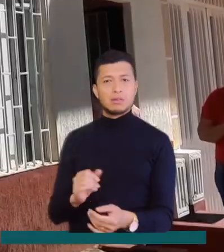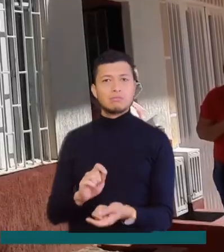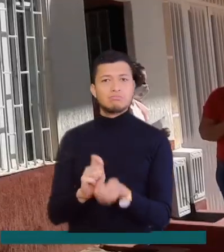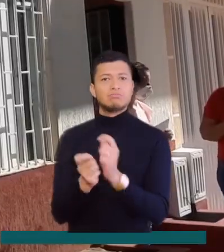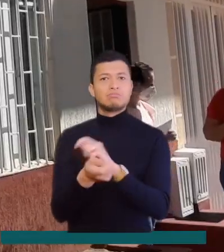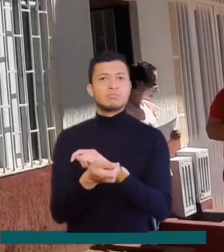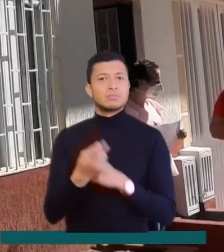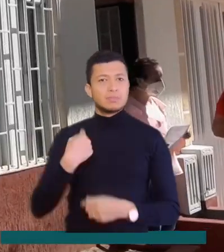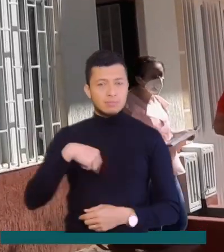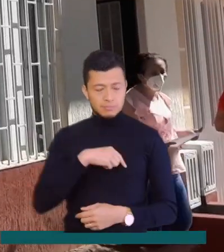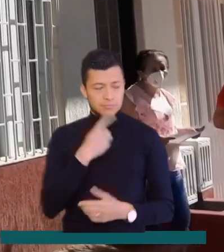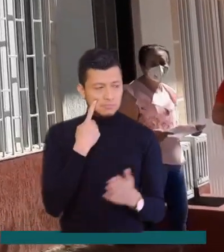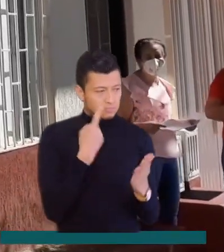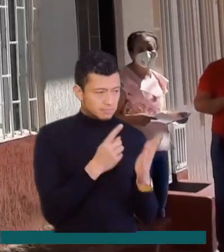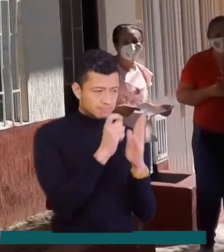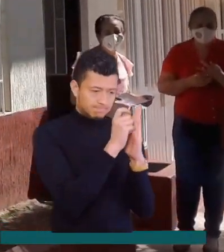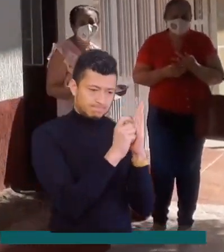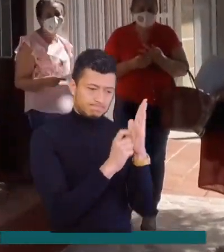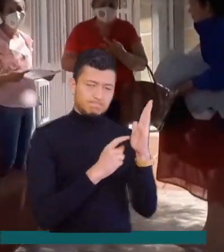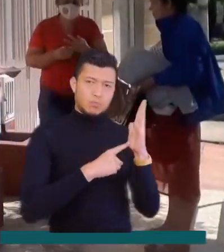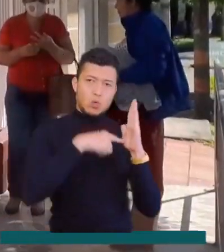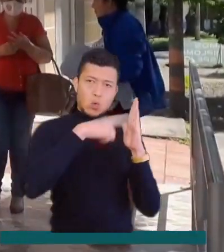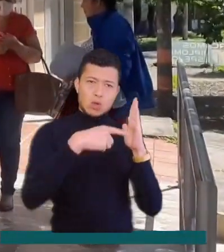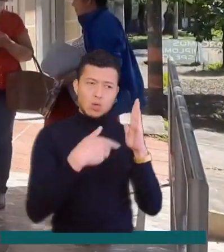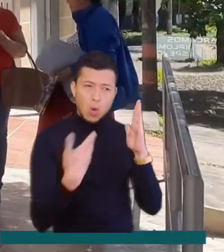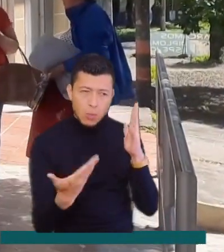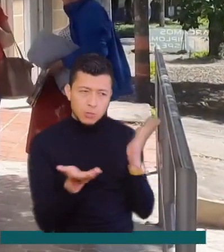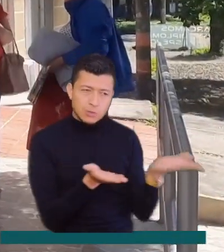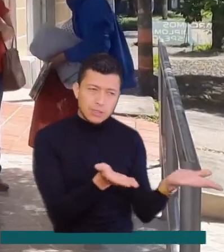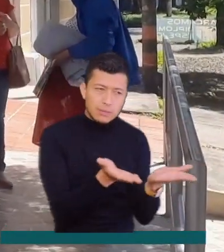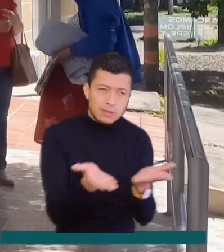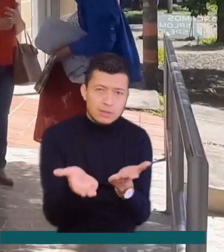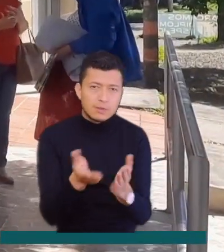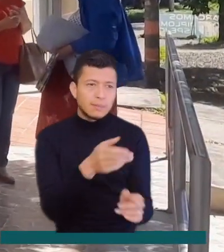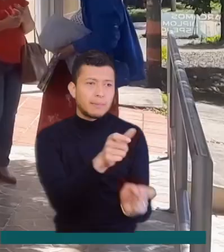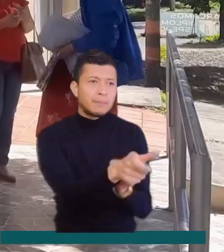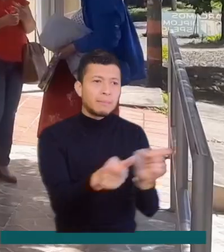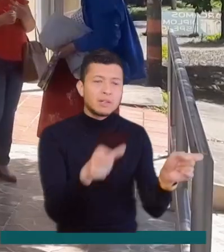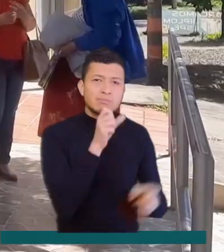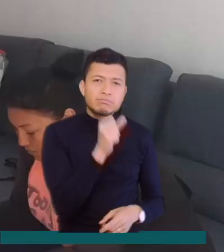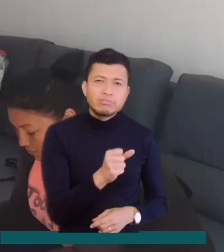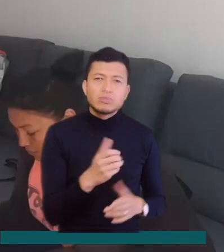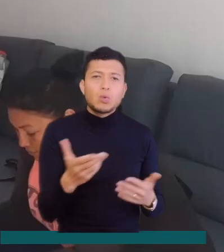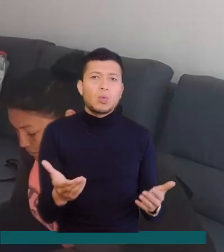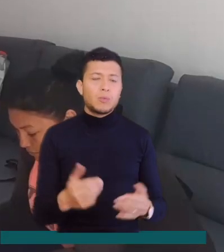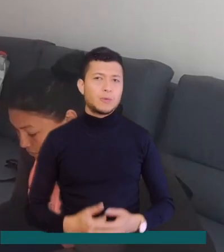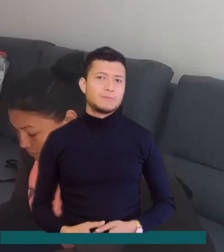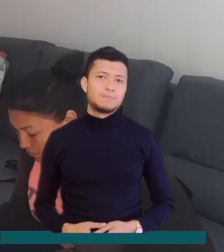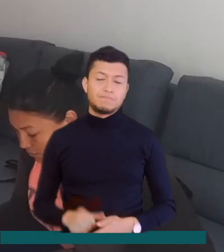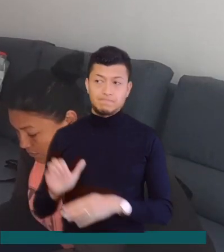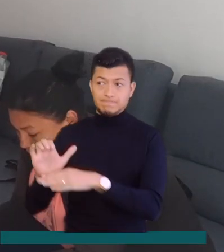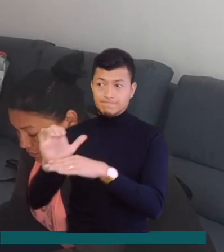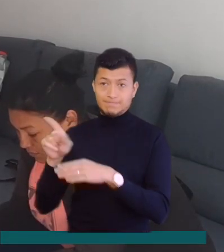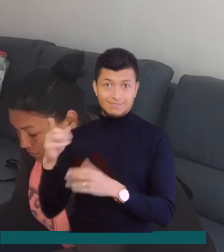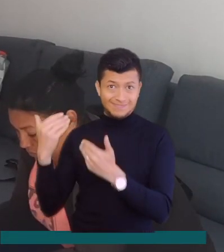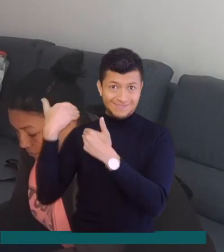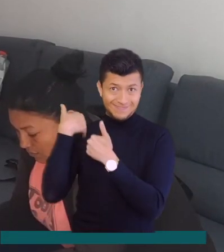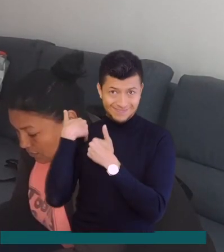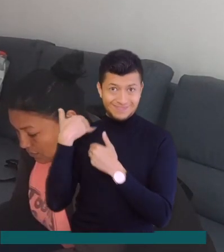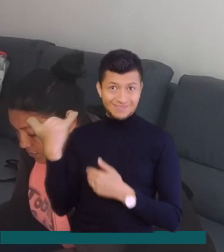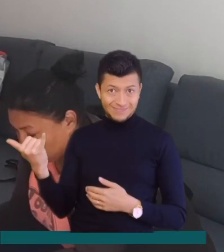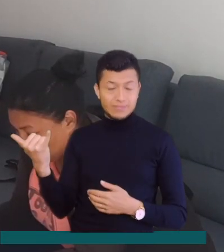Ahorita vamos a mirar el contrato, las condiciones del contrato y cómo se está prestando ese servicio a las personas de la tercera edad. Por su parte, la entidad